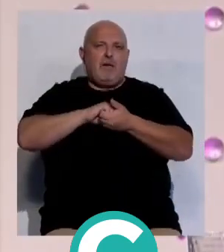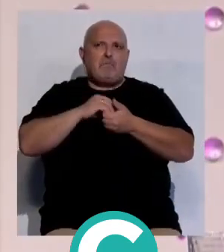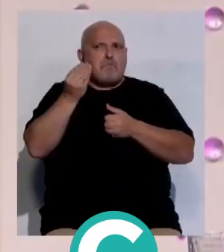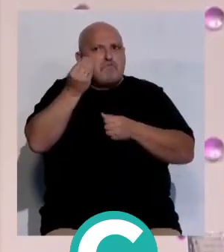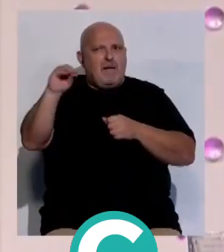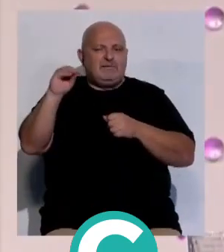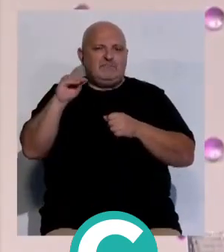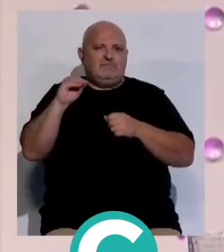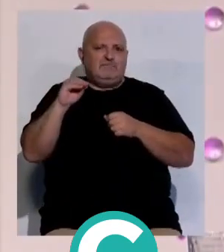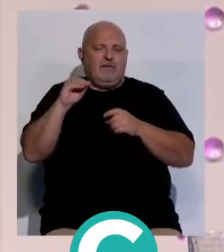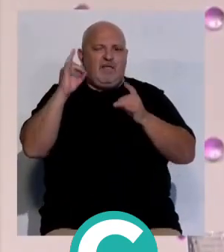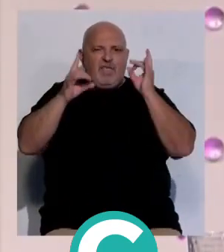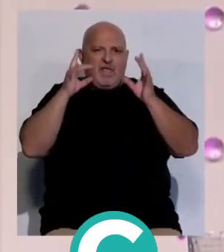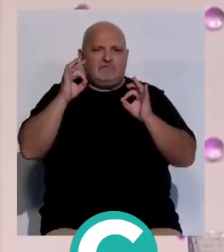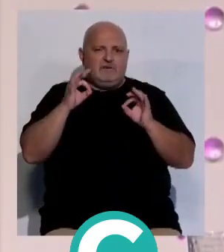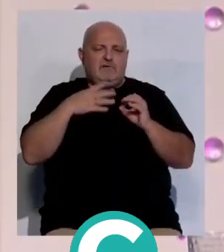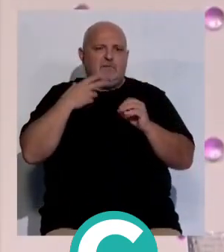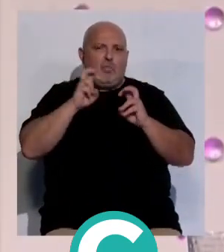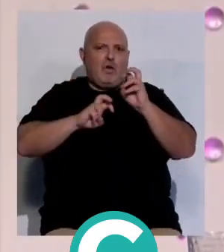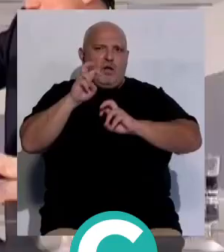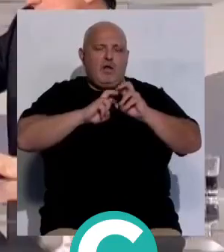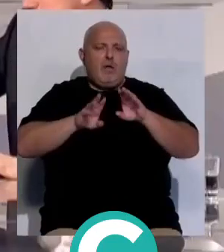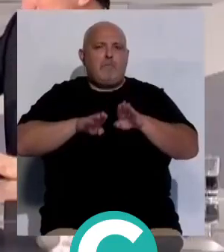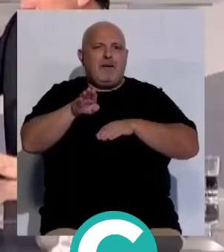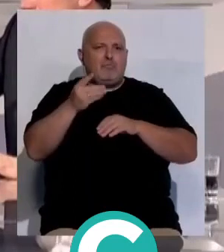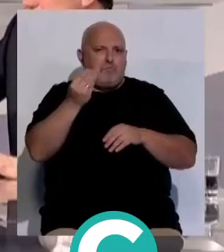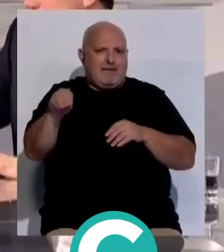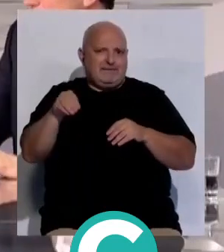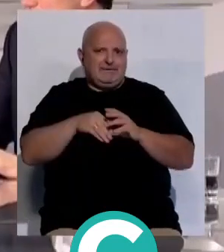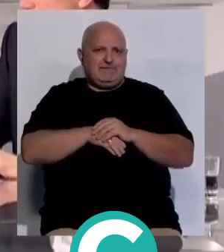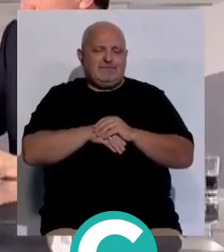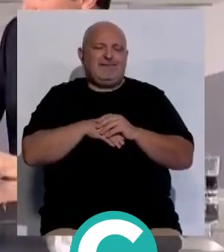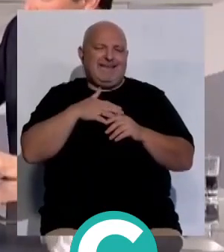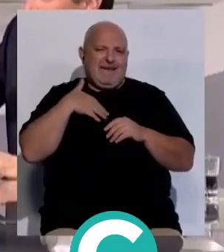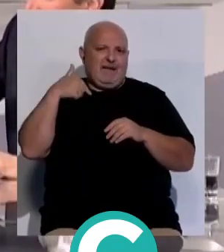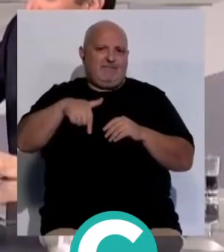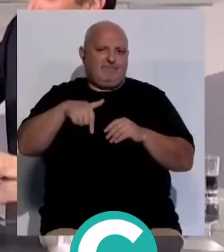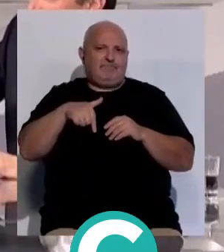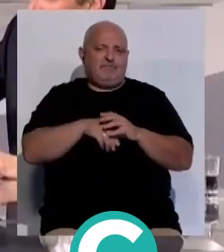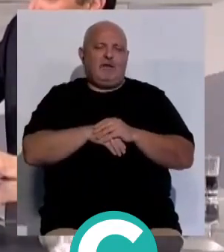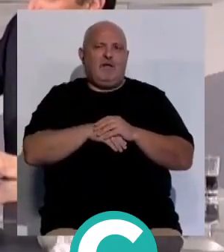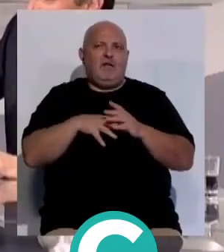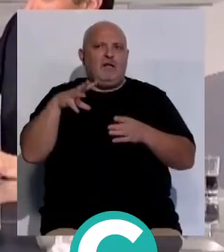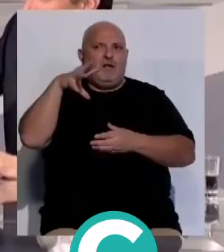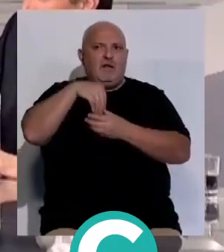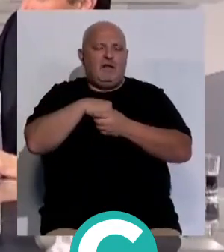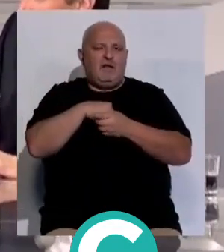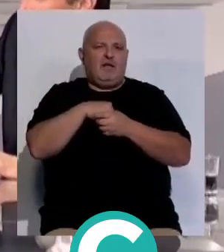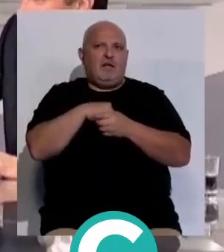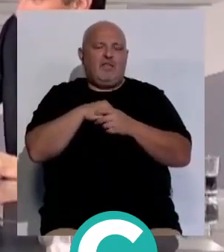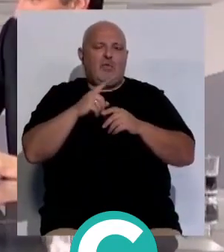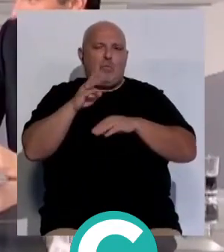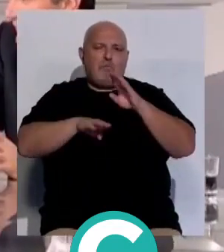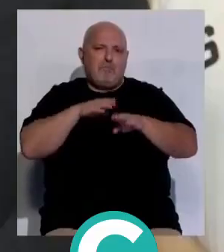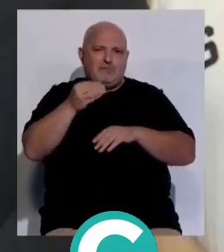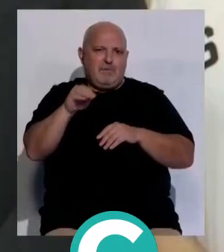más allá de ideas concretas, podamos dar un paso más. Y eso es lo que yo quería hacer, que formar parte de esos que hacen que den un